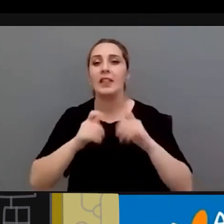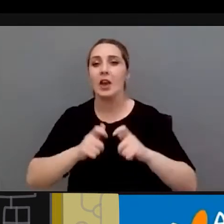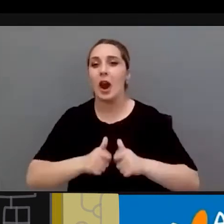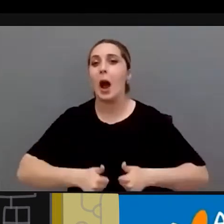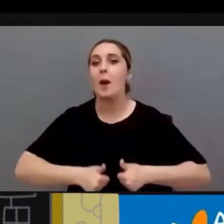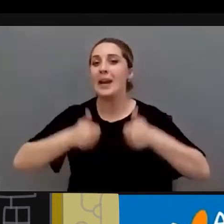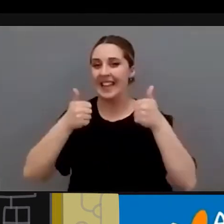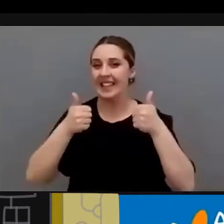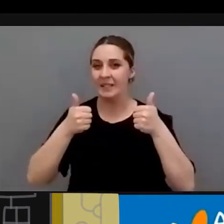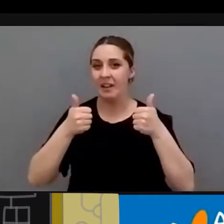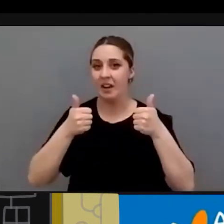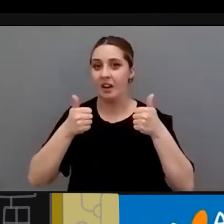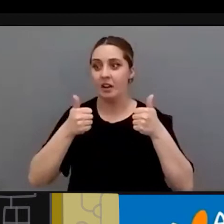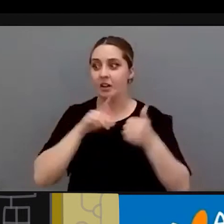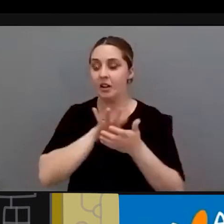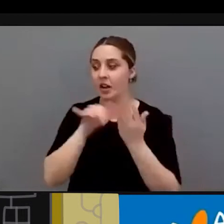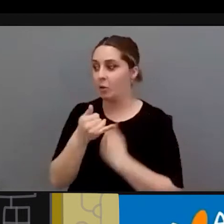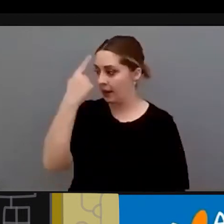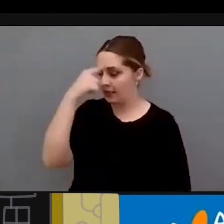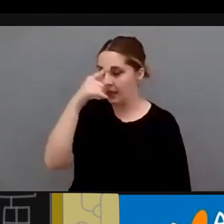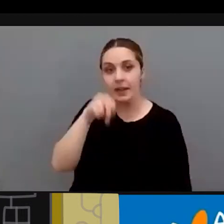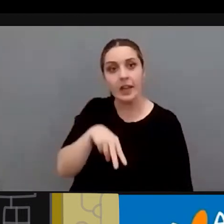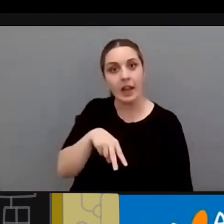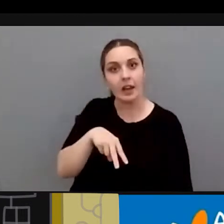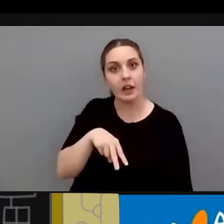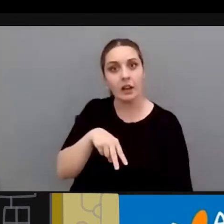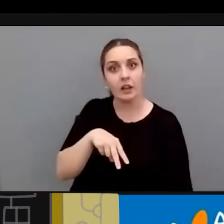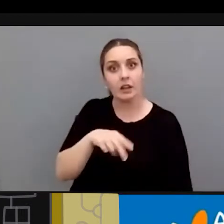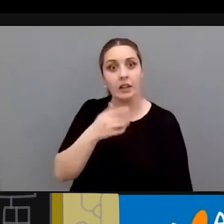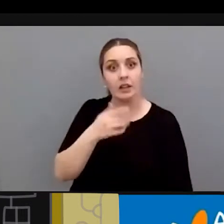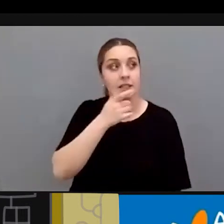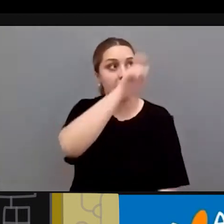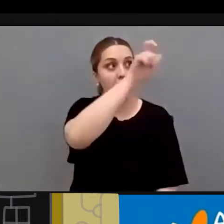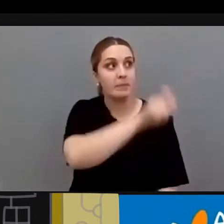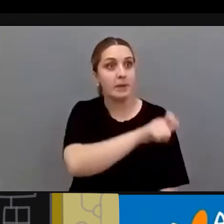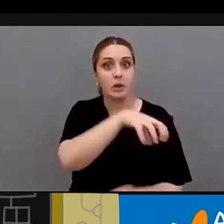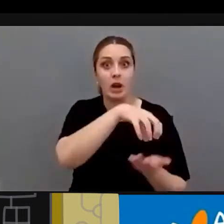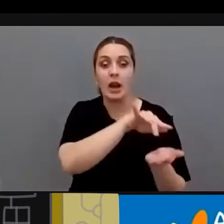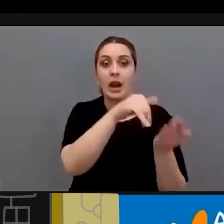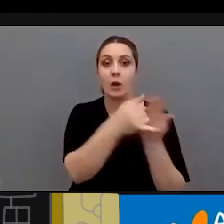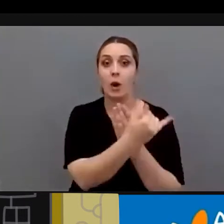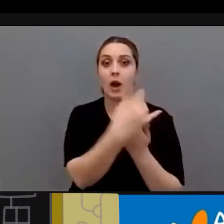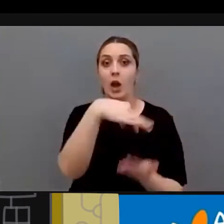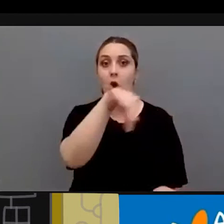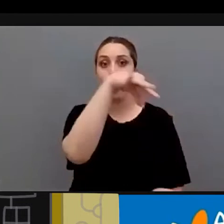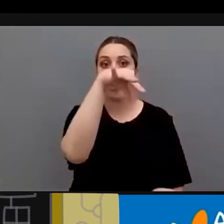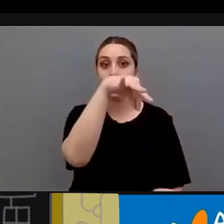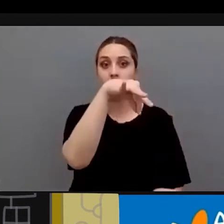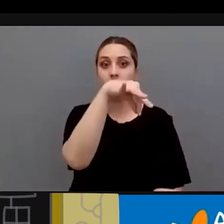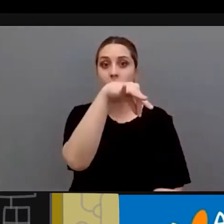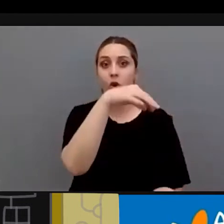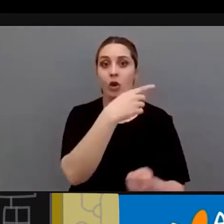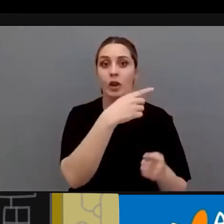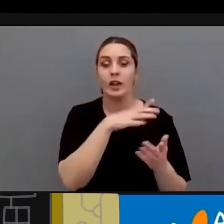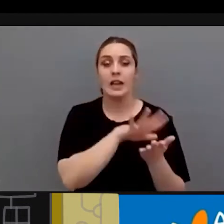¿quién conoce ese lenguaje? tendré que tener mientras no exista un lenguaje único porque hay diferentes